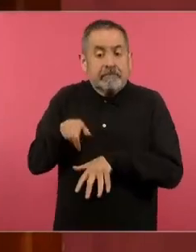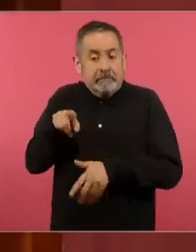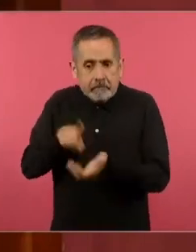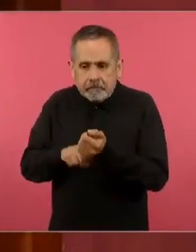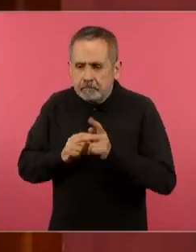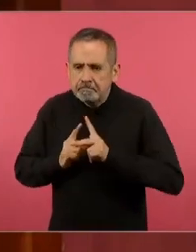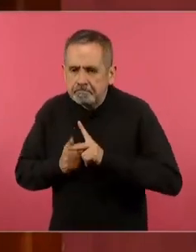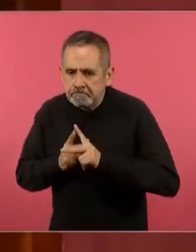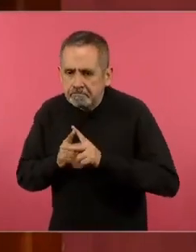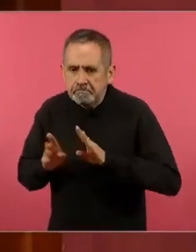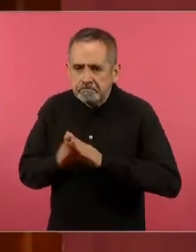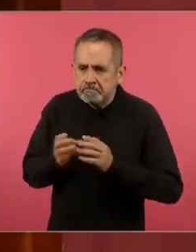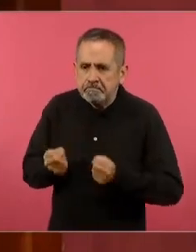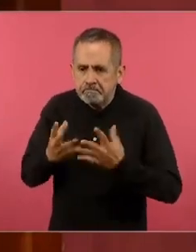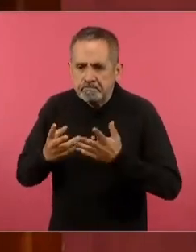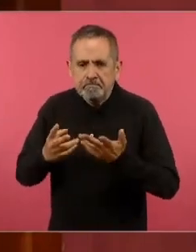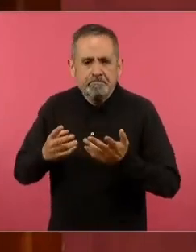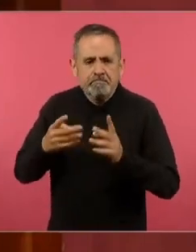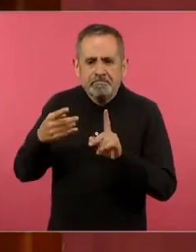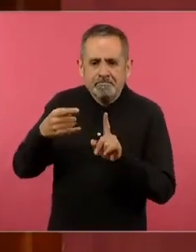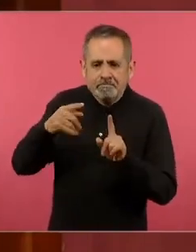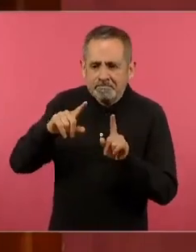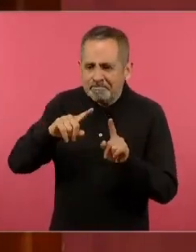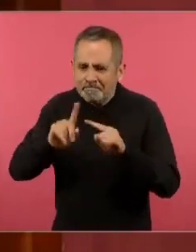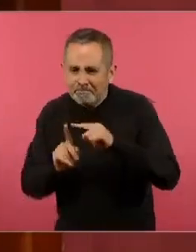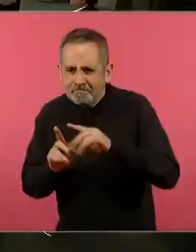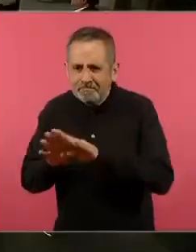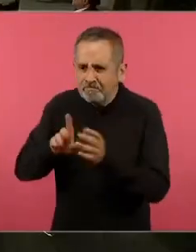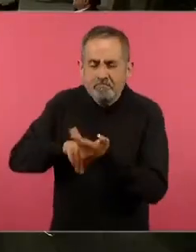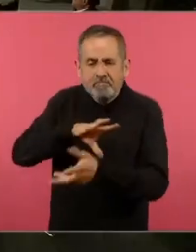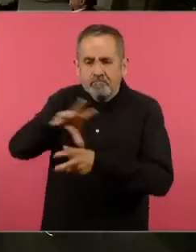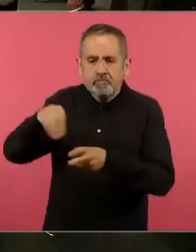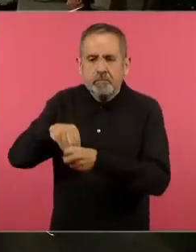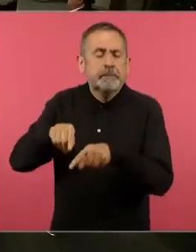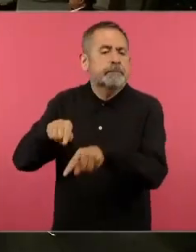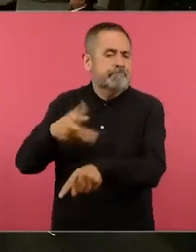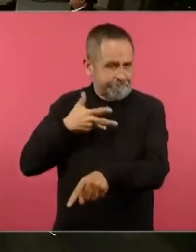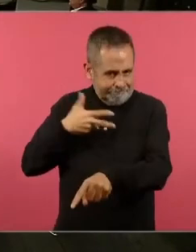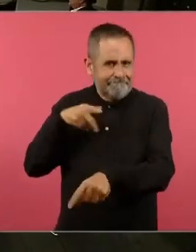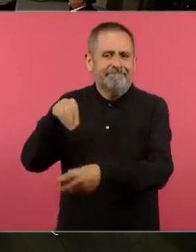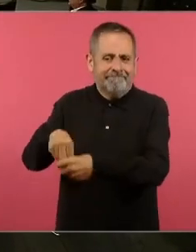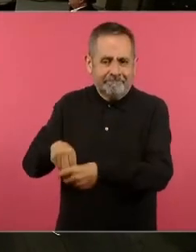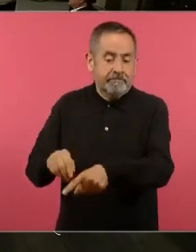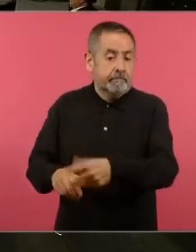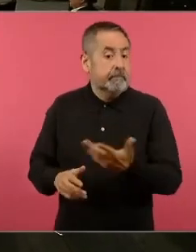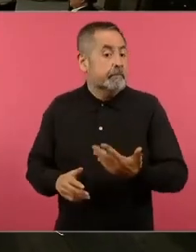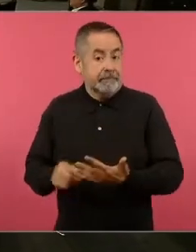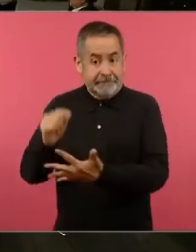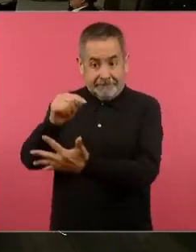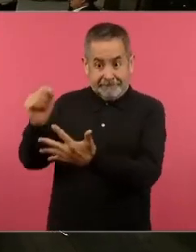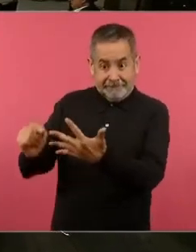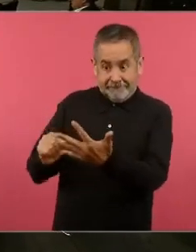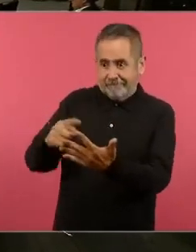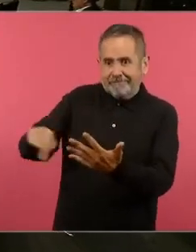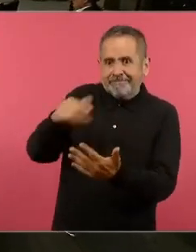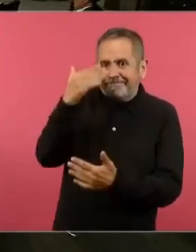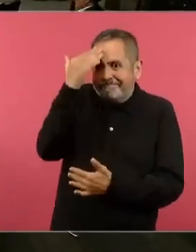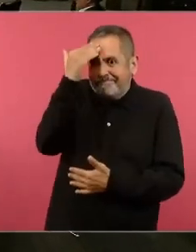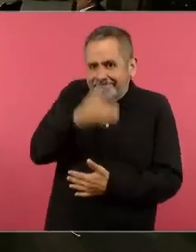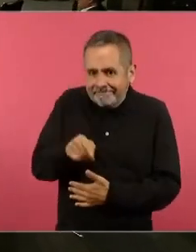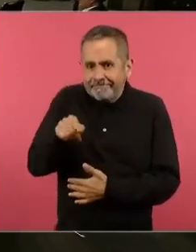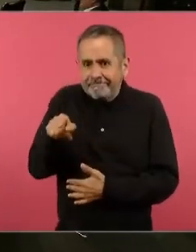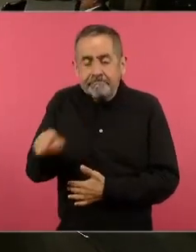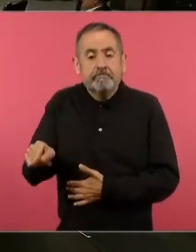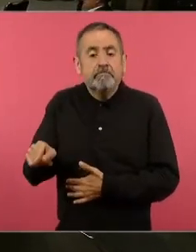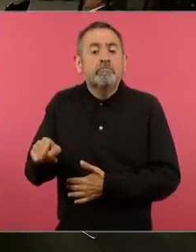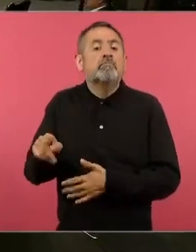geométricas la simetría pero hay aquí algo que había quedado en deuda que todos estos saberes se